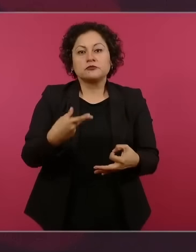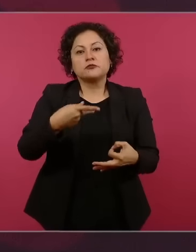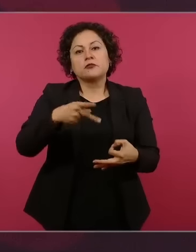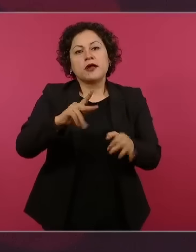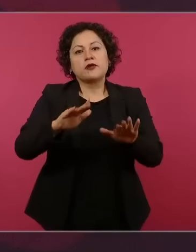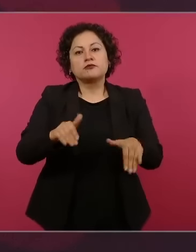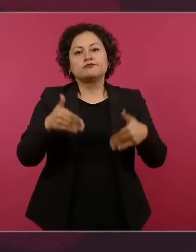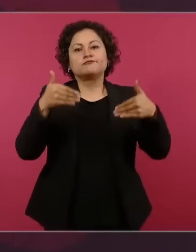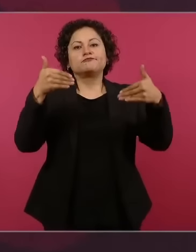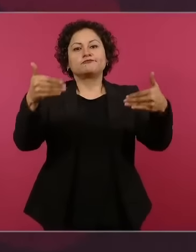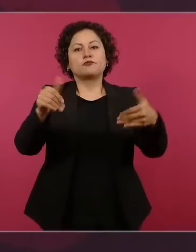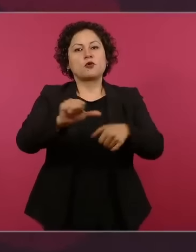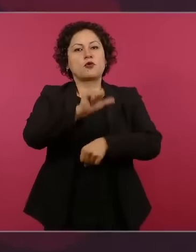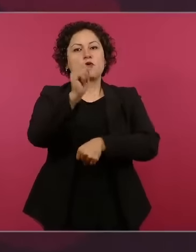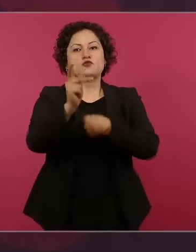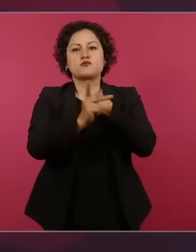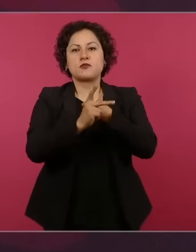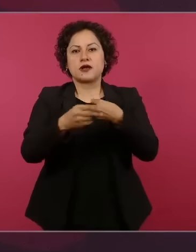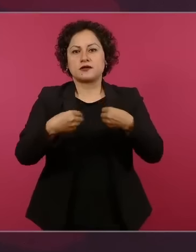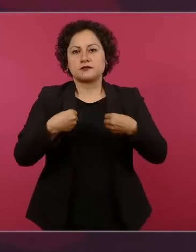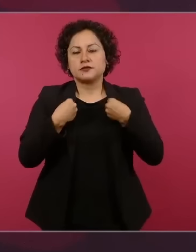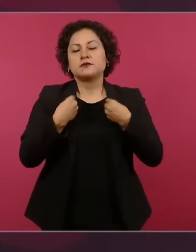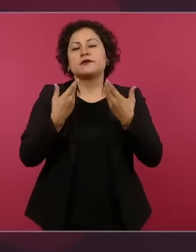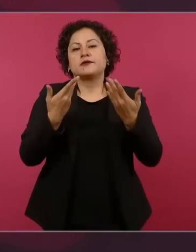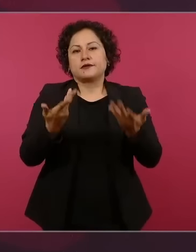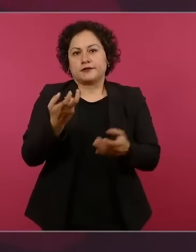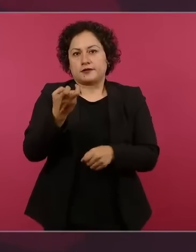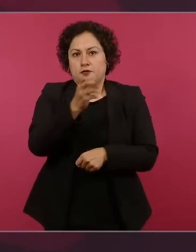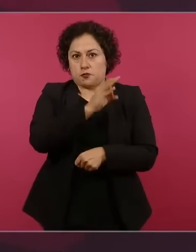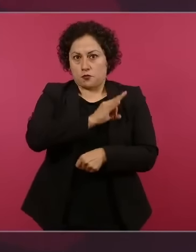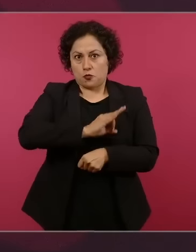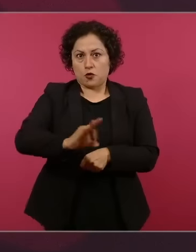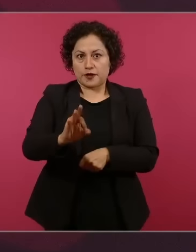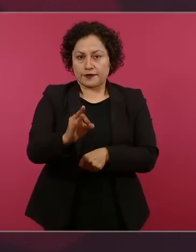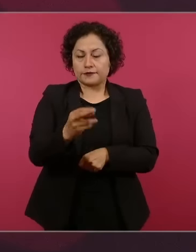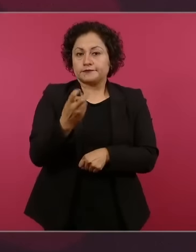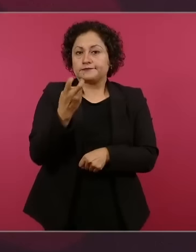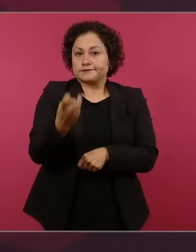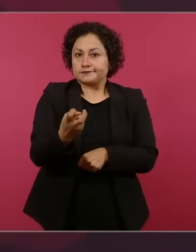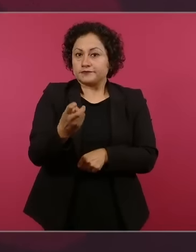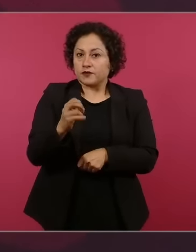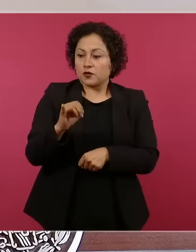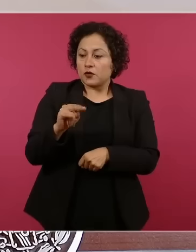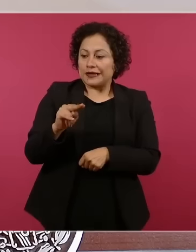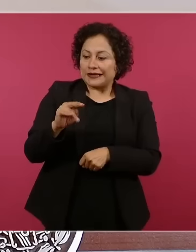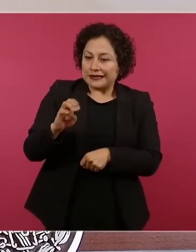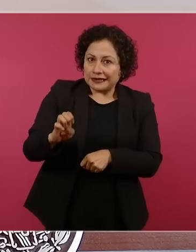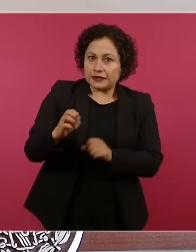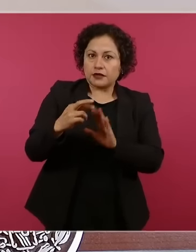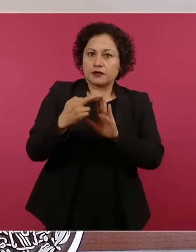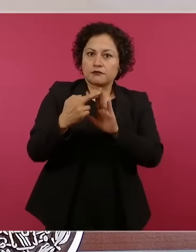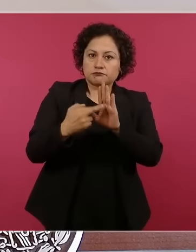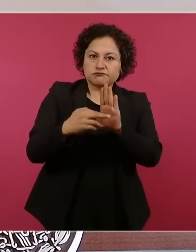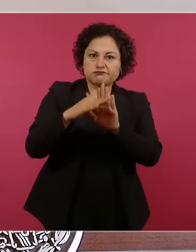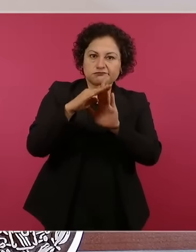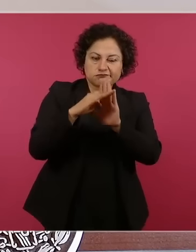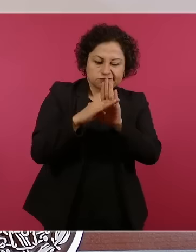porque hay muchas trabas, mucho burocratismo.